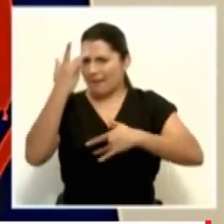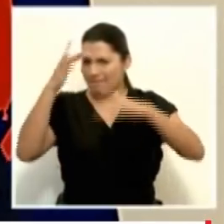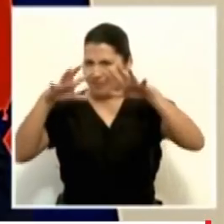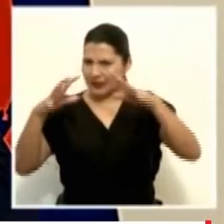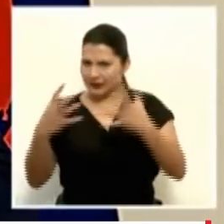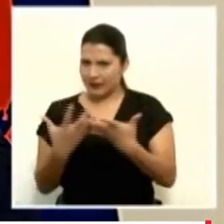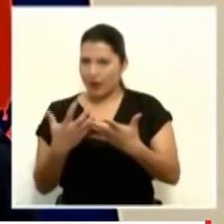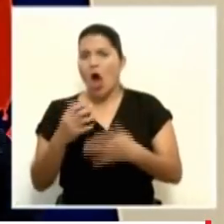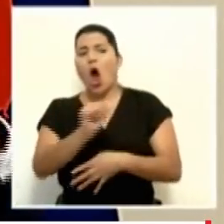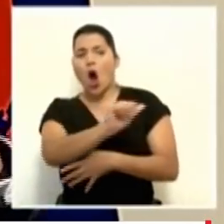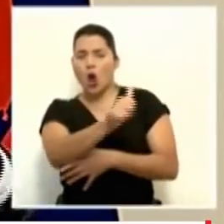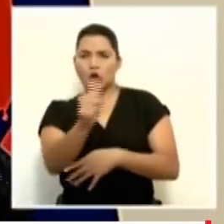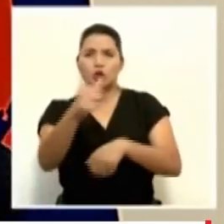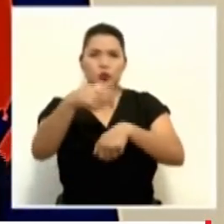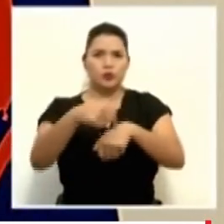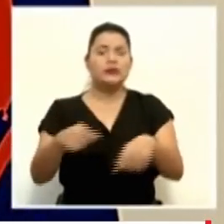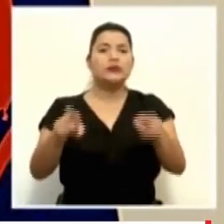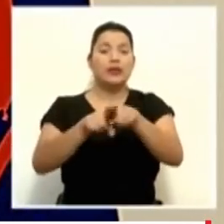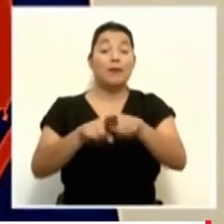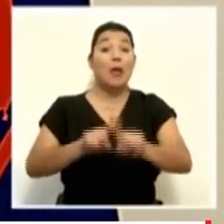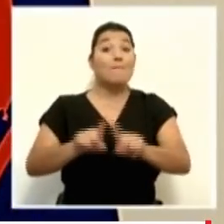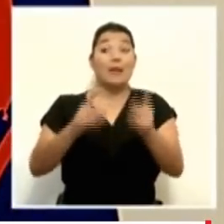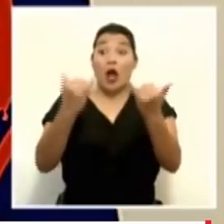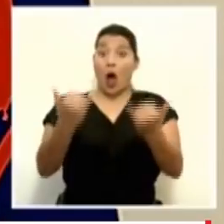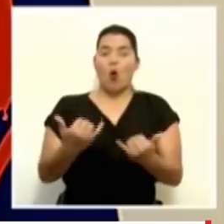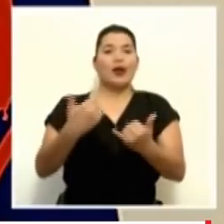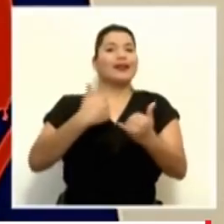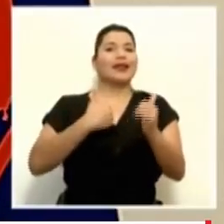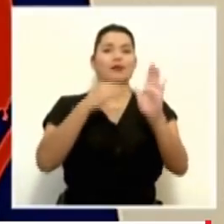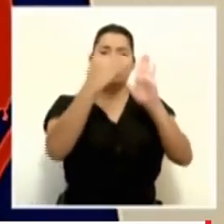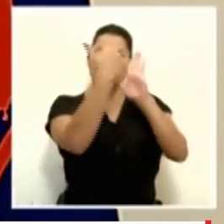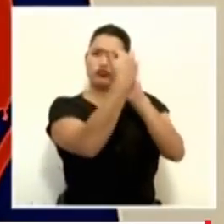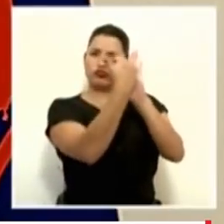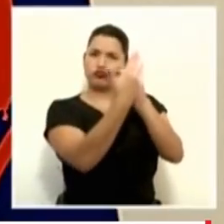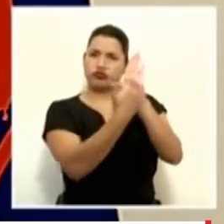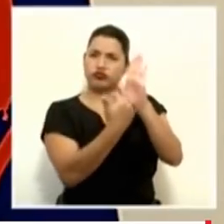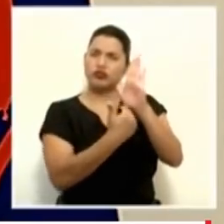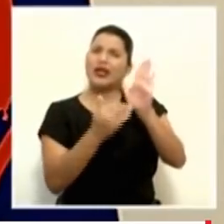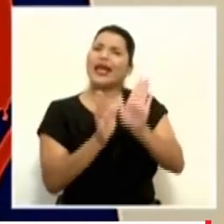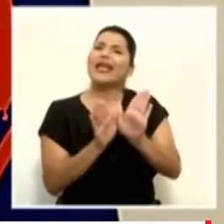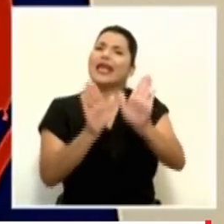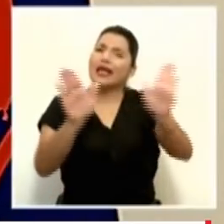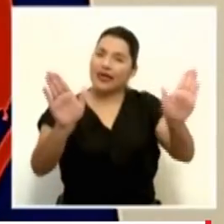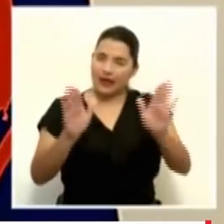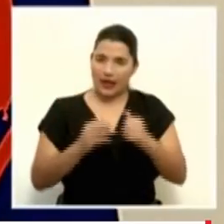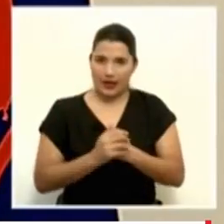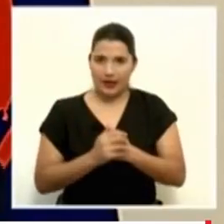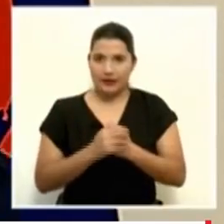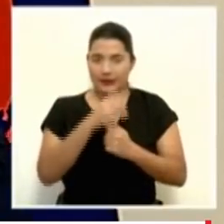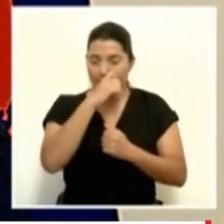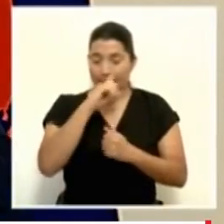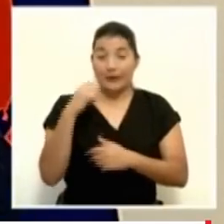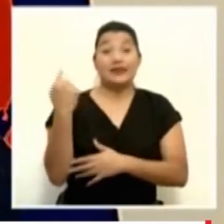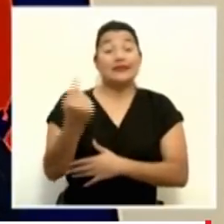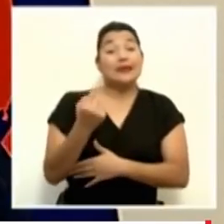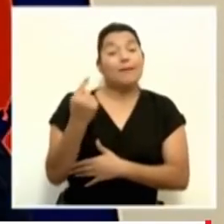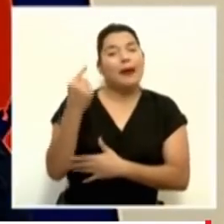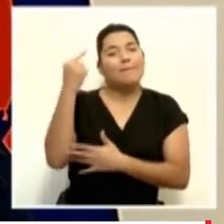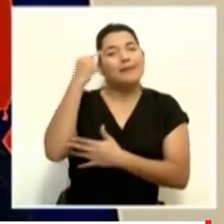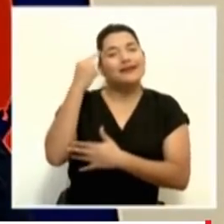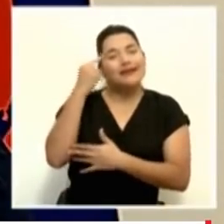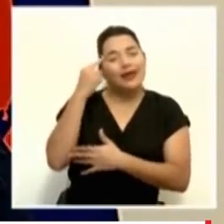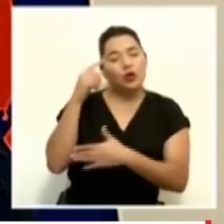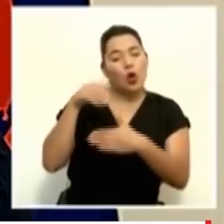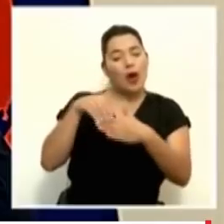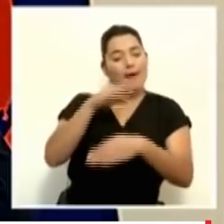momento hay lineamientos generales de no maleficiencia en pro de la beneficencia de los